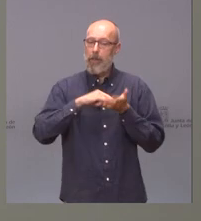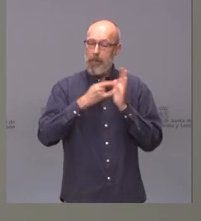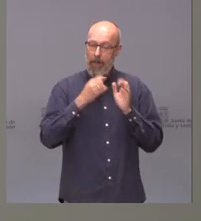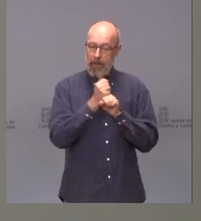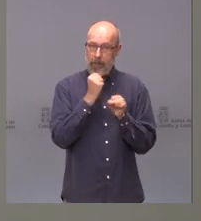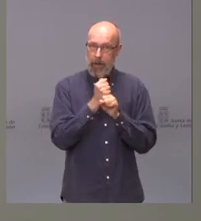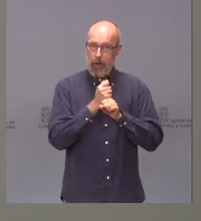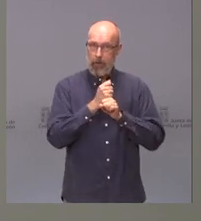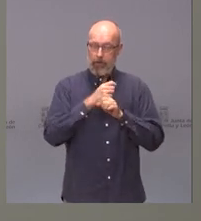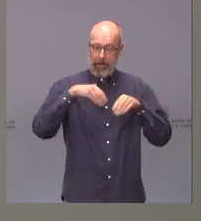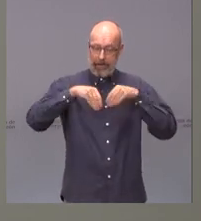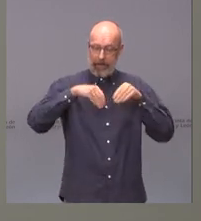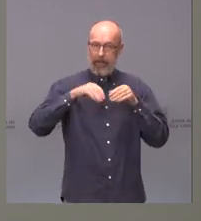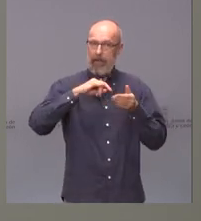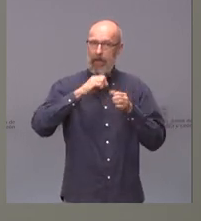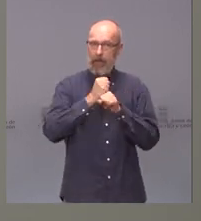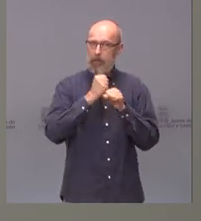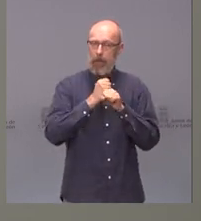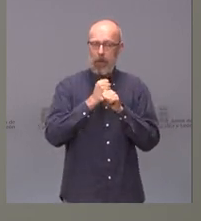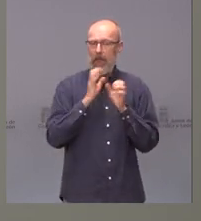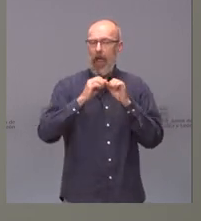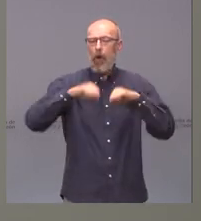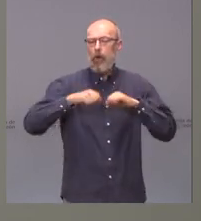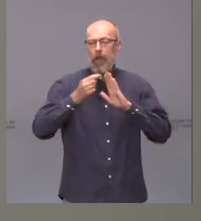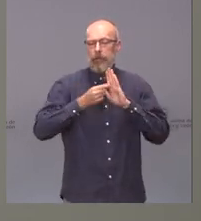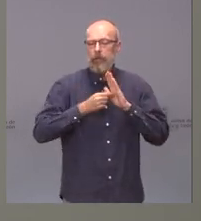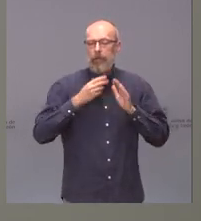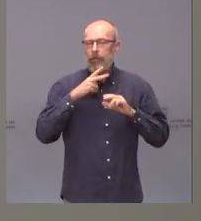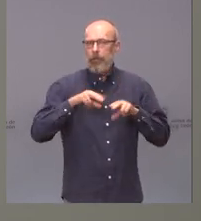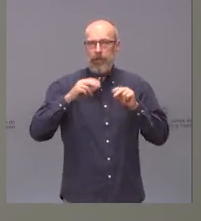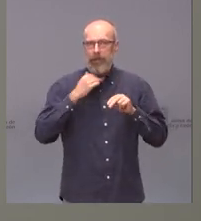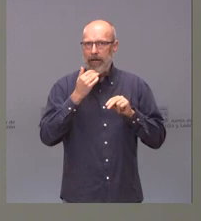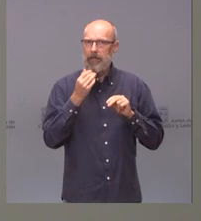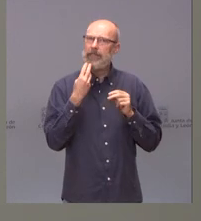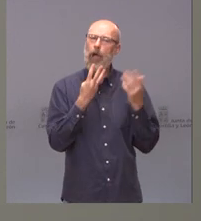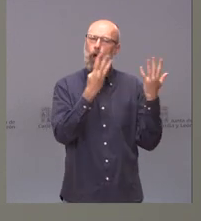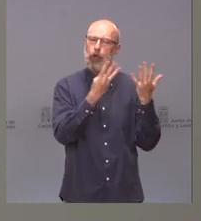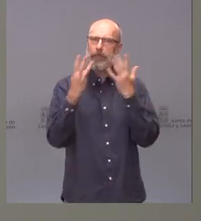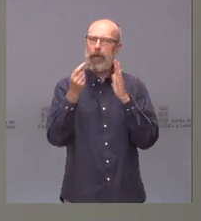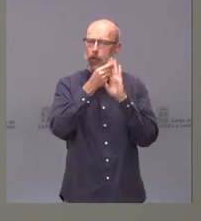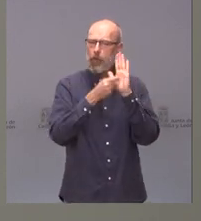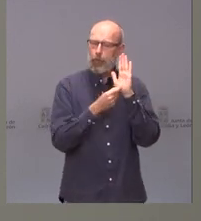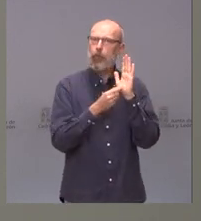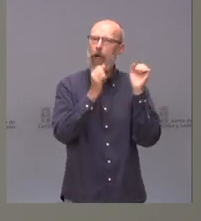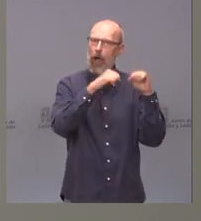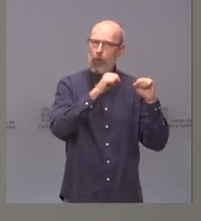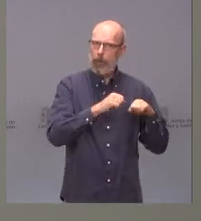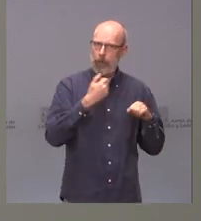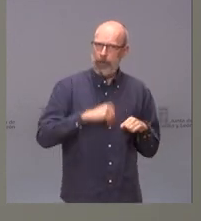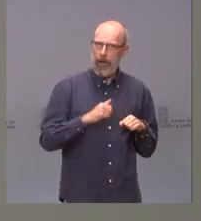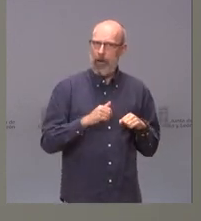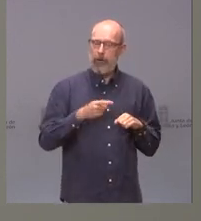están prácticamente acordadas. Hay 88 medidas en las que estamos de acuerdo. Desde el Gobierno hemos